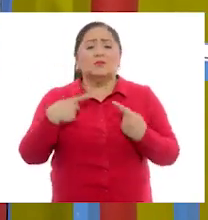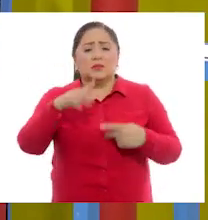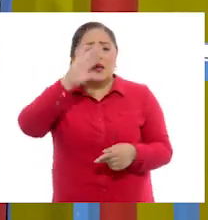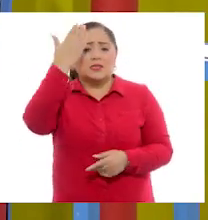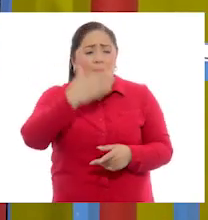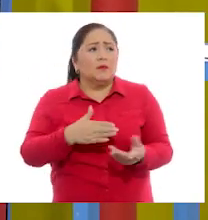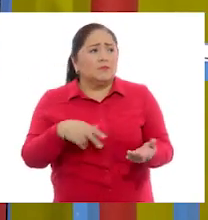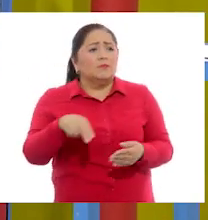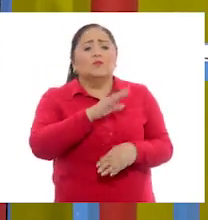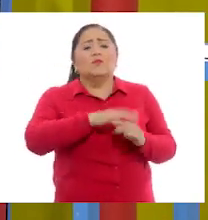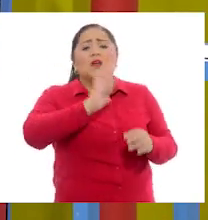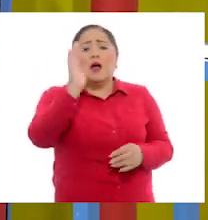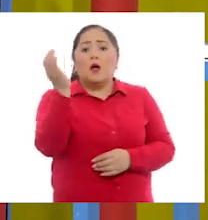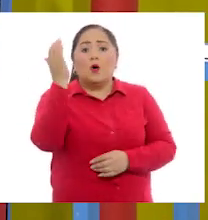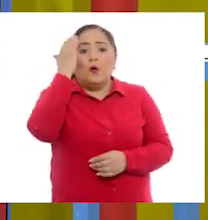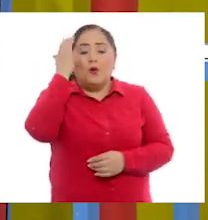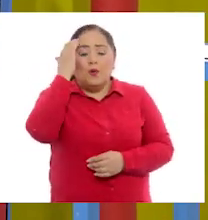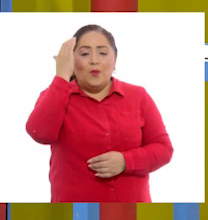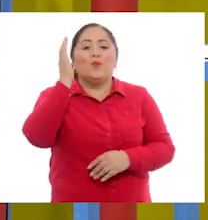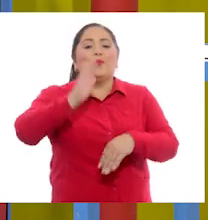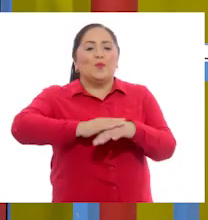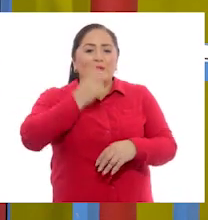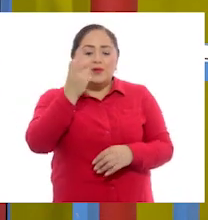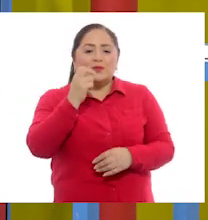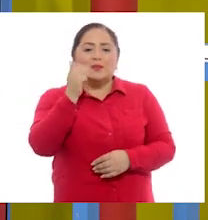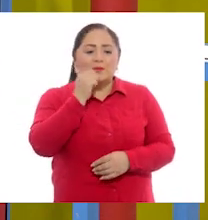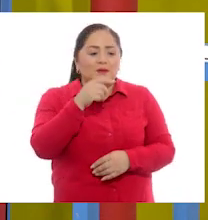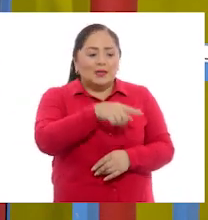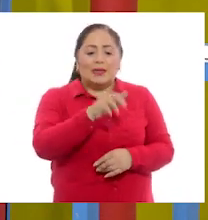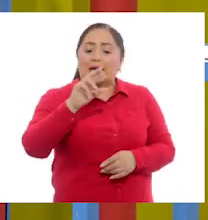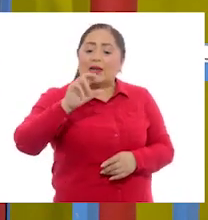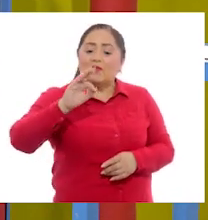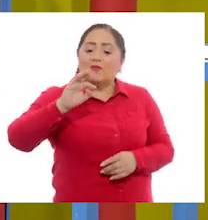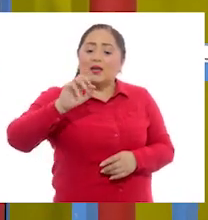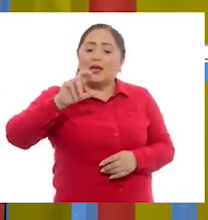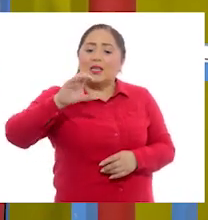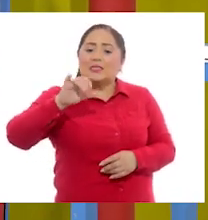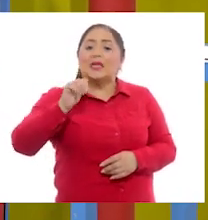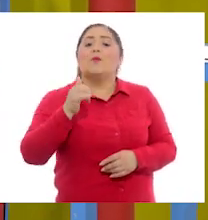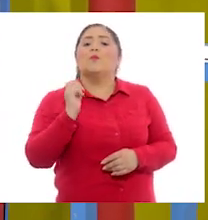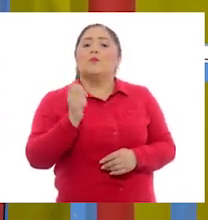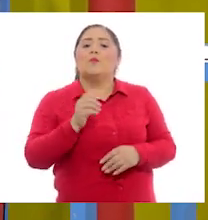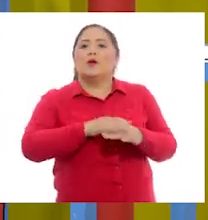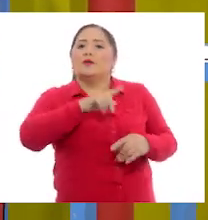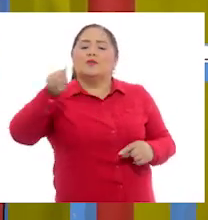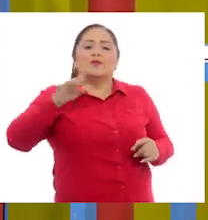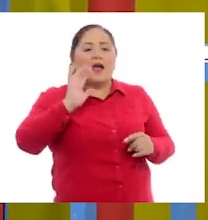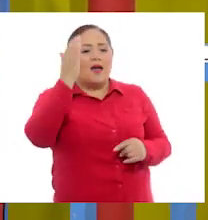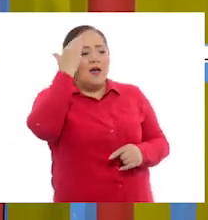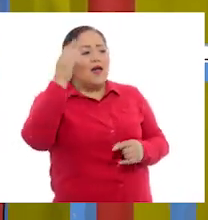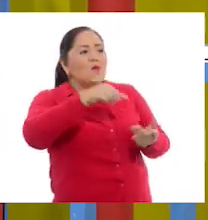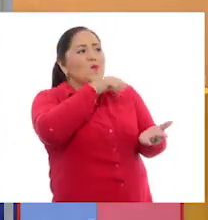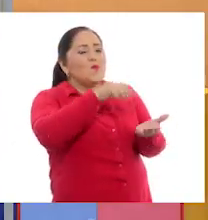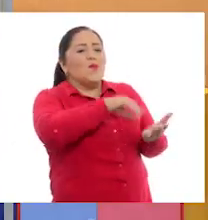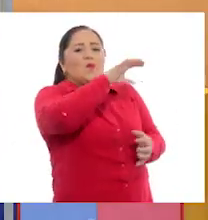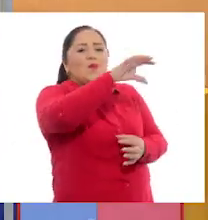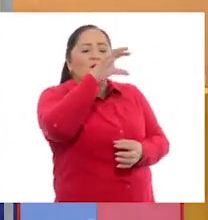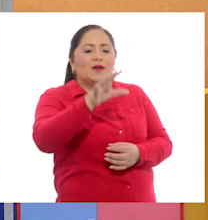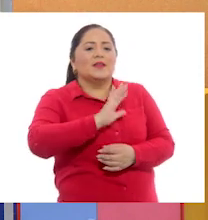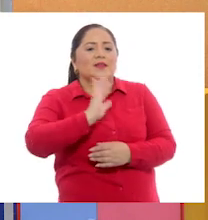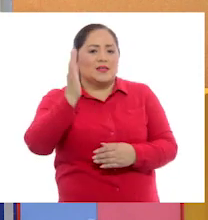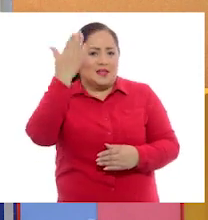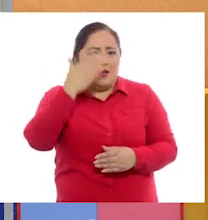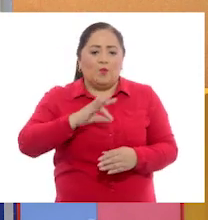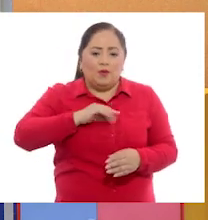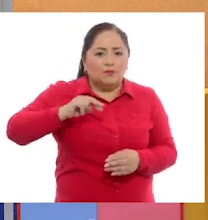llegar porque la conoce. Y por eso se usa como referencia, porque todos lo conocen. Así es, además ella puede así